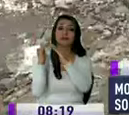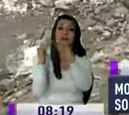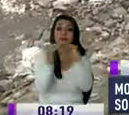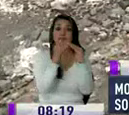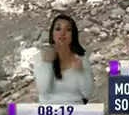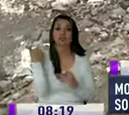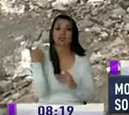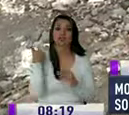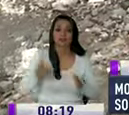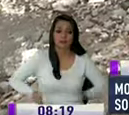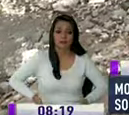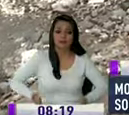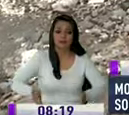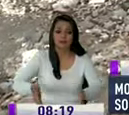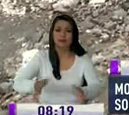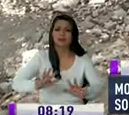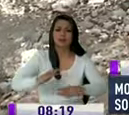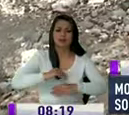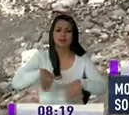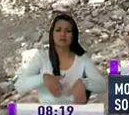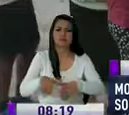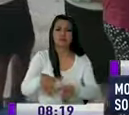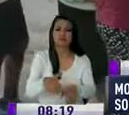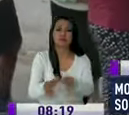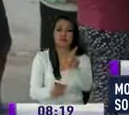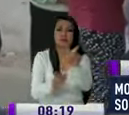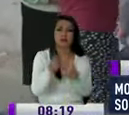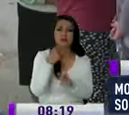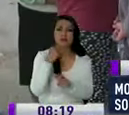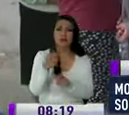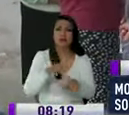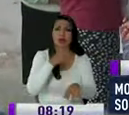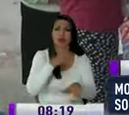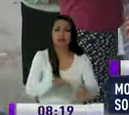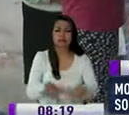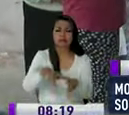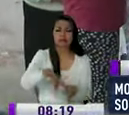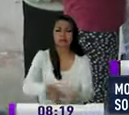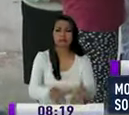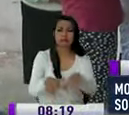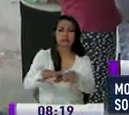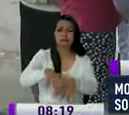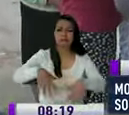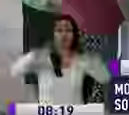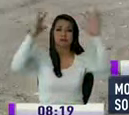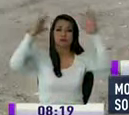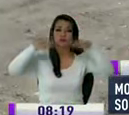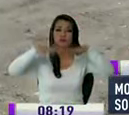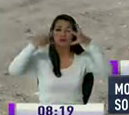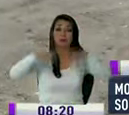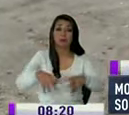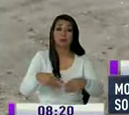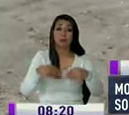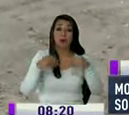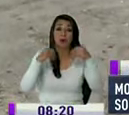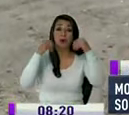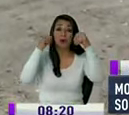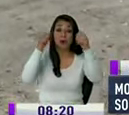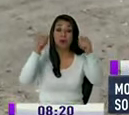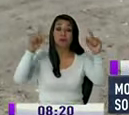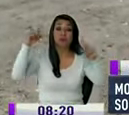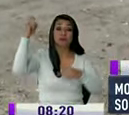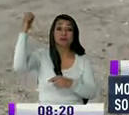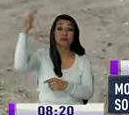cuentan con una vía adoquinada los moradores comentan que las grandes cochas de agua que se forman en el invierno y el polvo que se desprende durante el